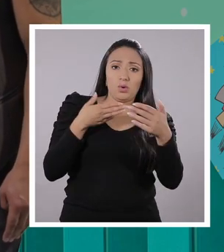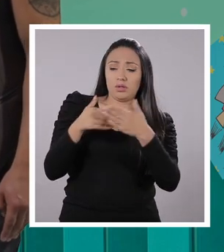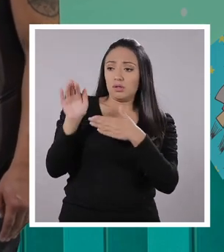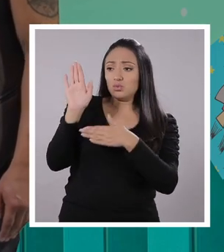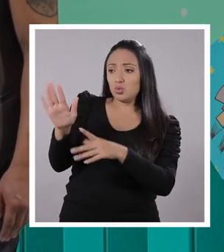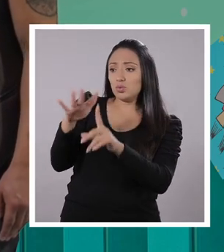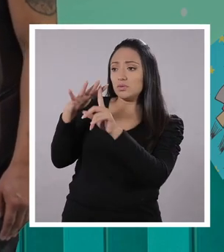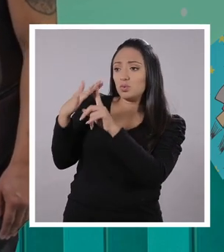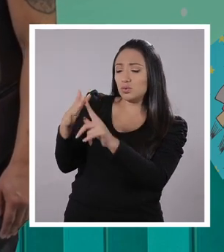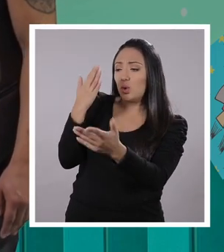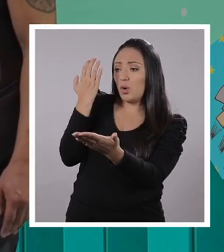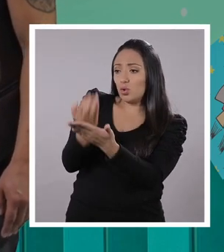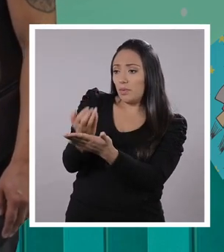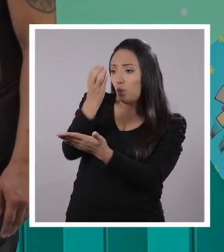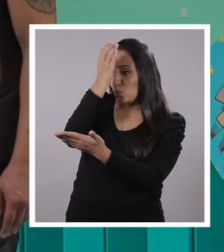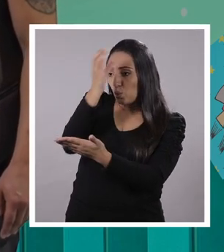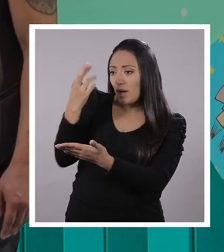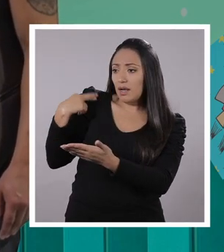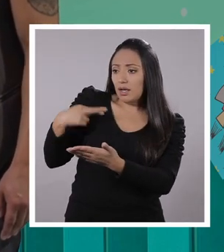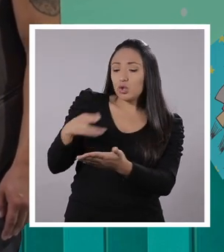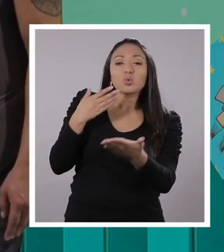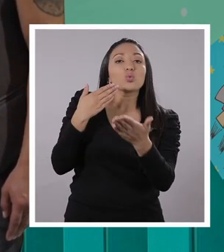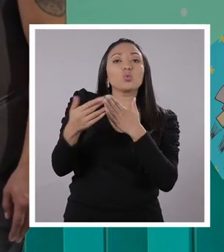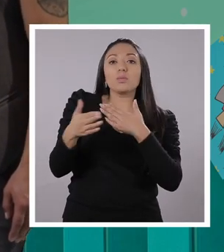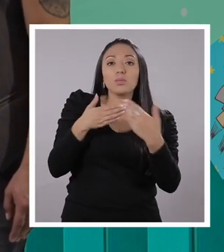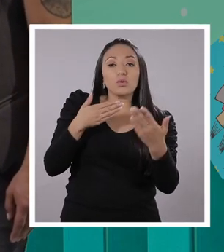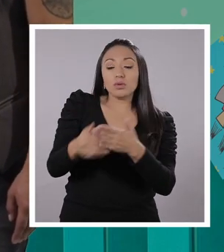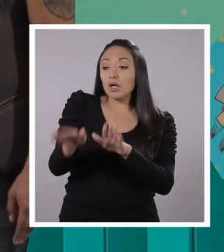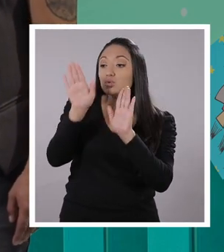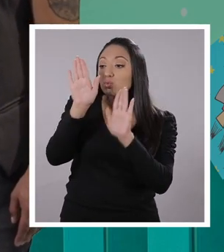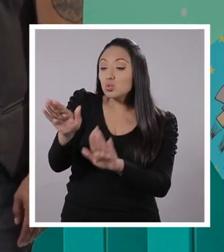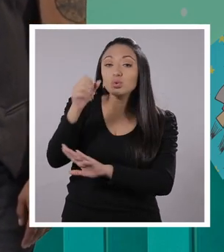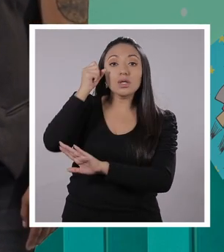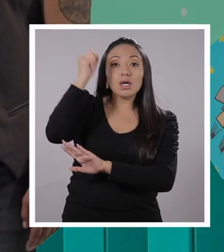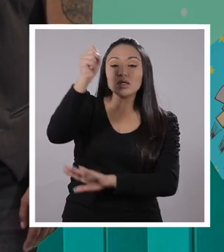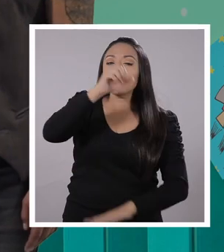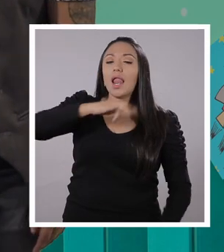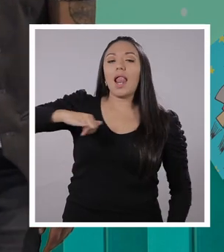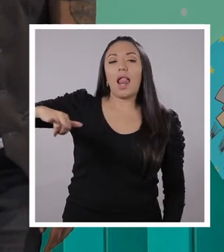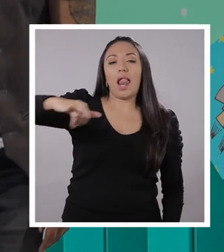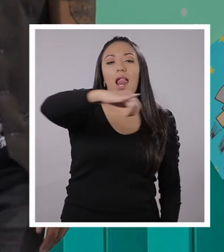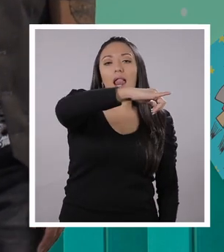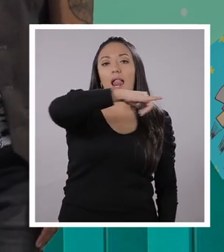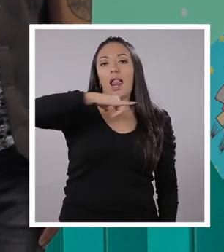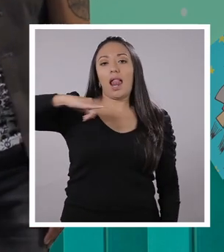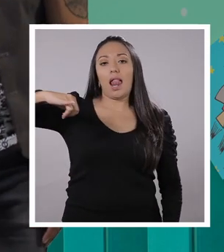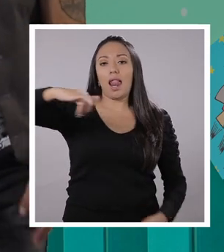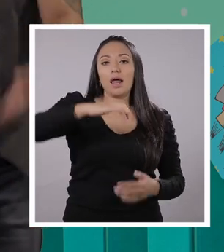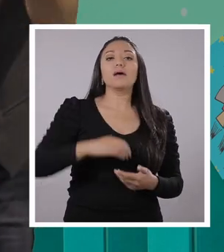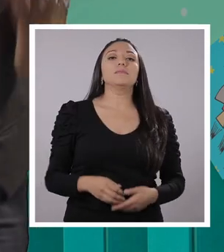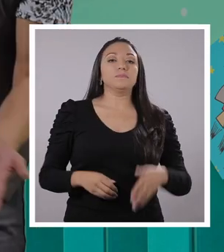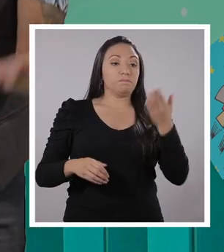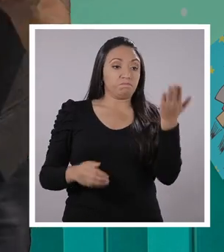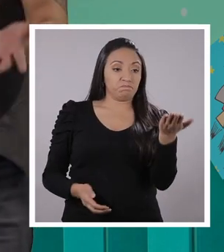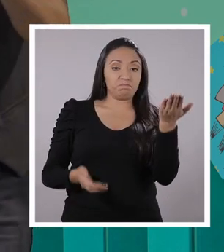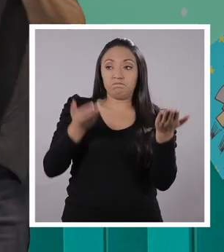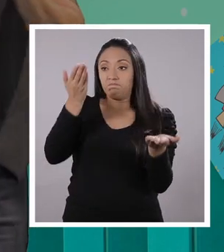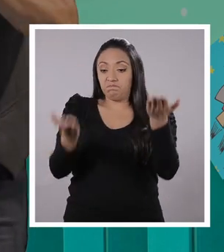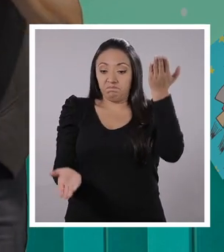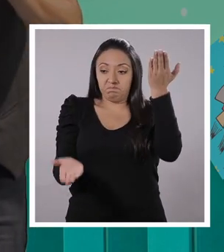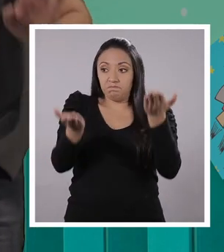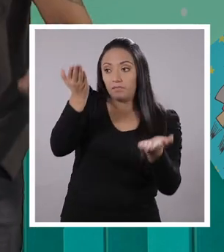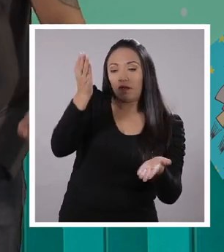económica, cultural, religión, todos deben ser tratados iguales. ¿Ven? Ahí está por eso el equilibrio. Ni uno más, ni uno menos.